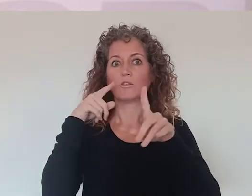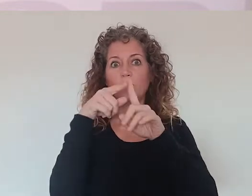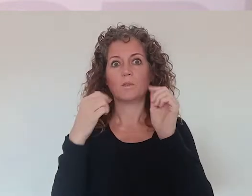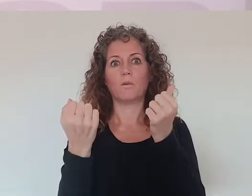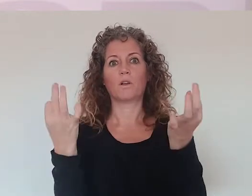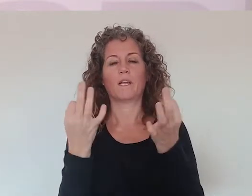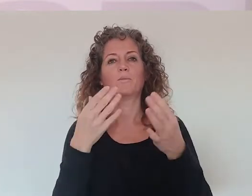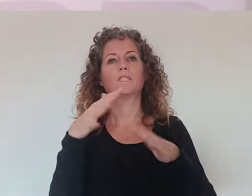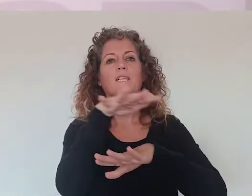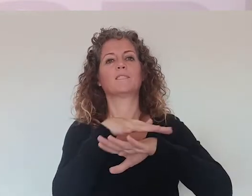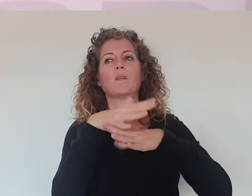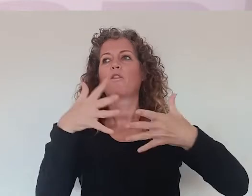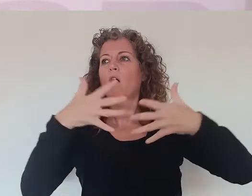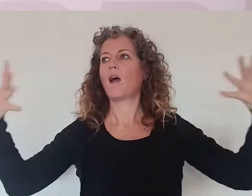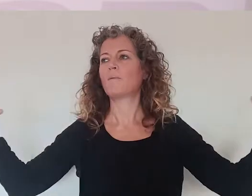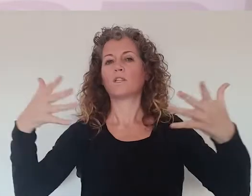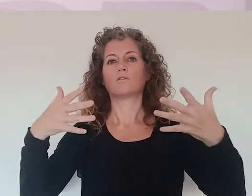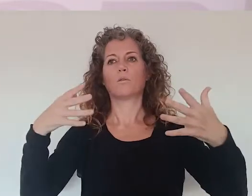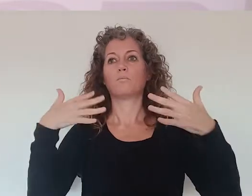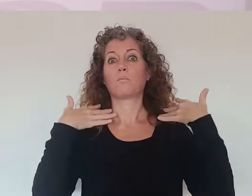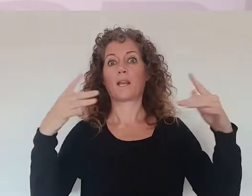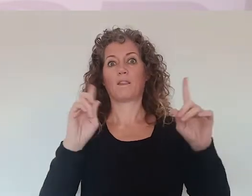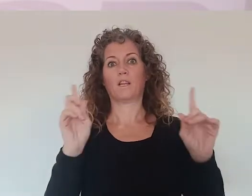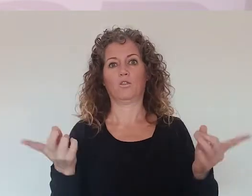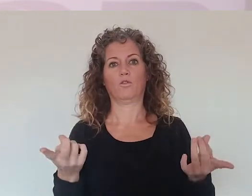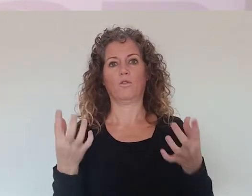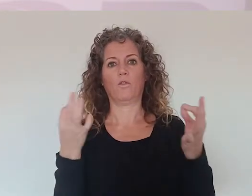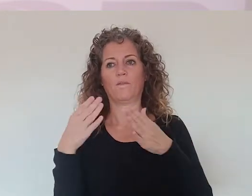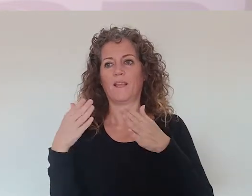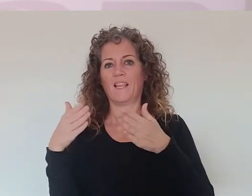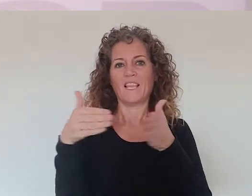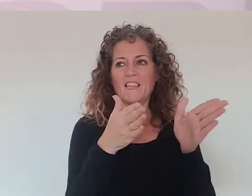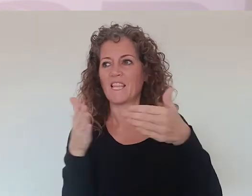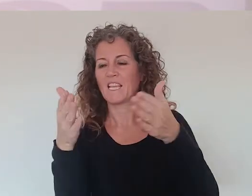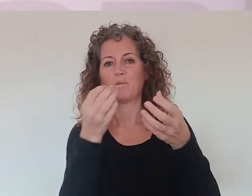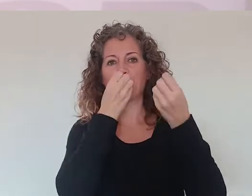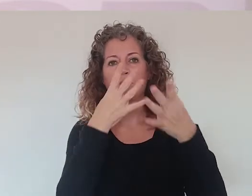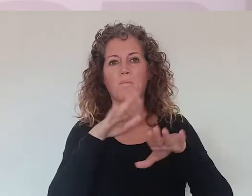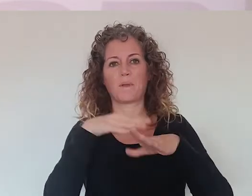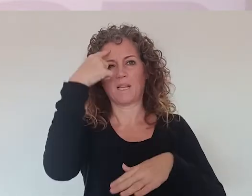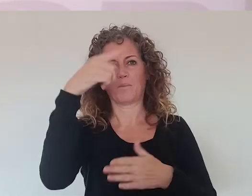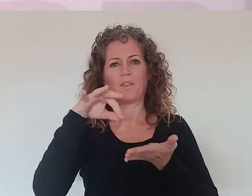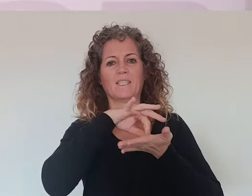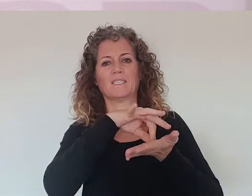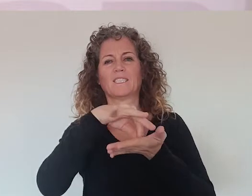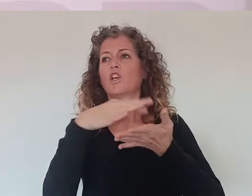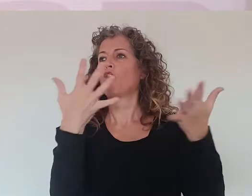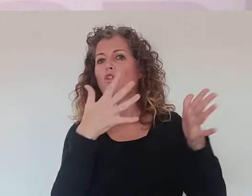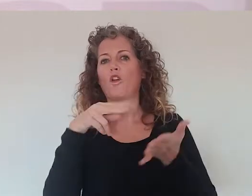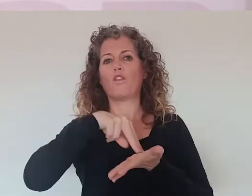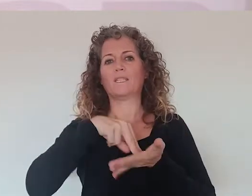señalética para que no nos perdamos en espacios muy amplios porque no hay indicaciones correctas que nos ayuden a situarnos bien